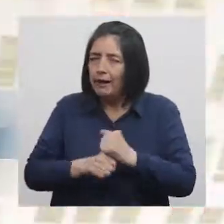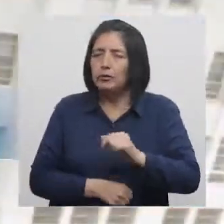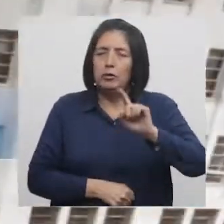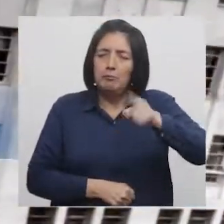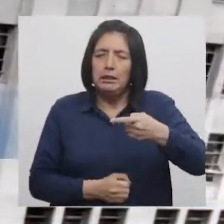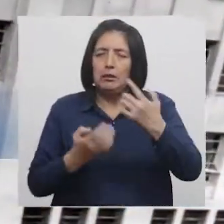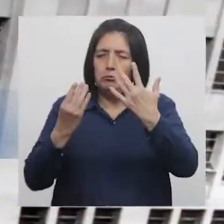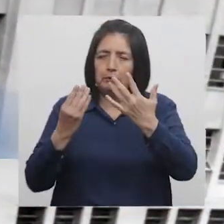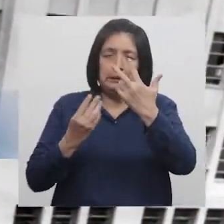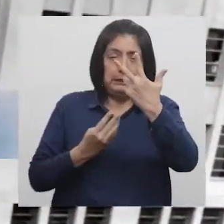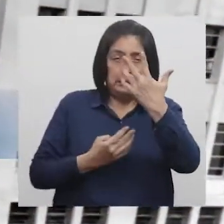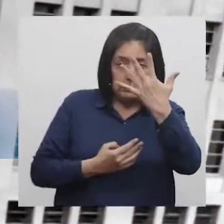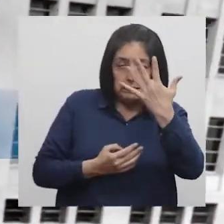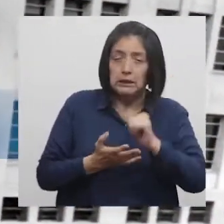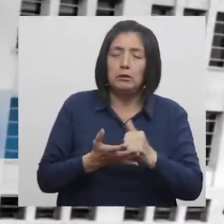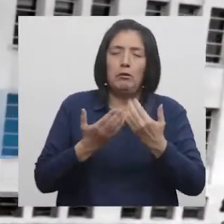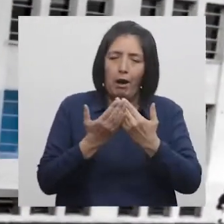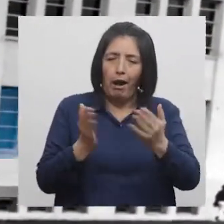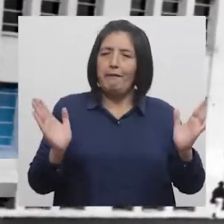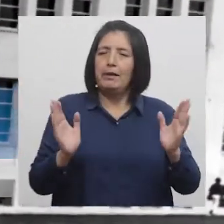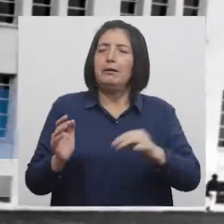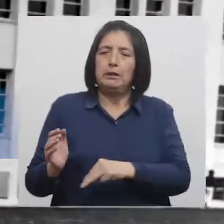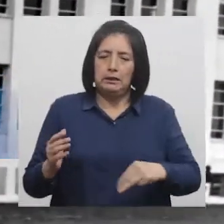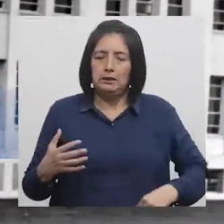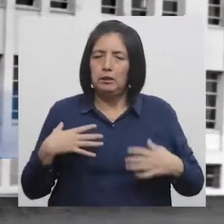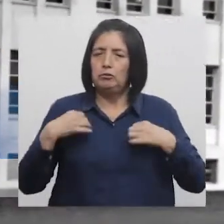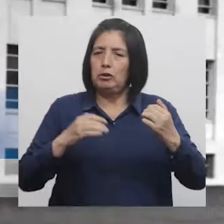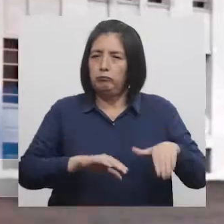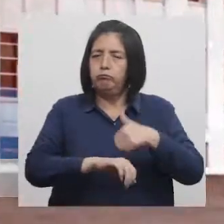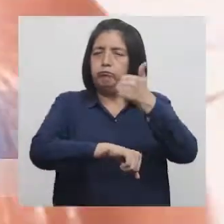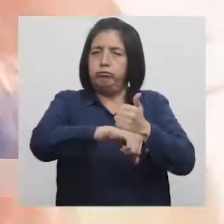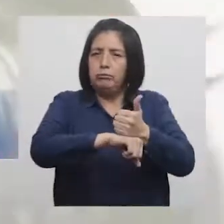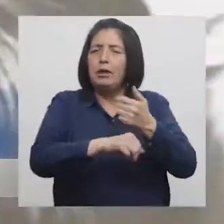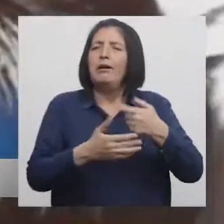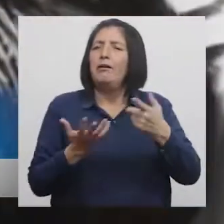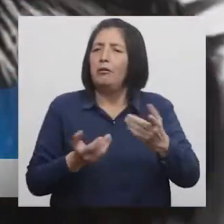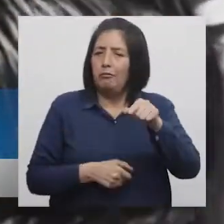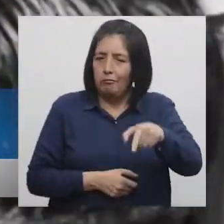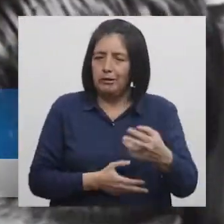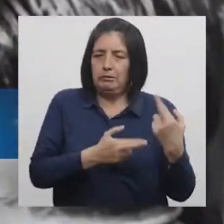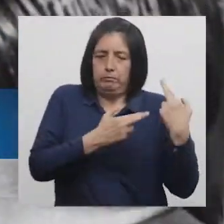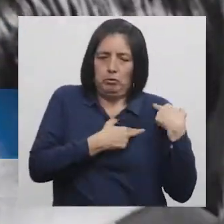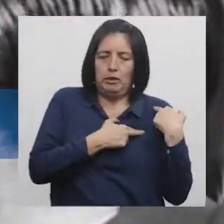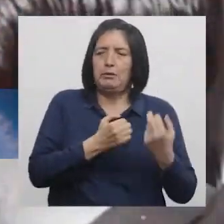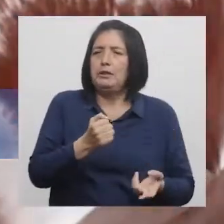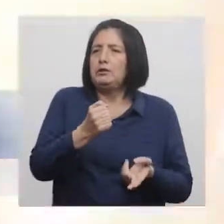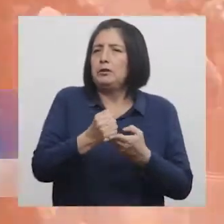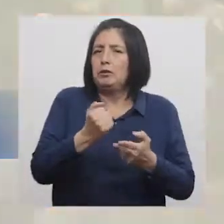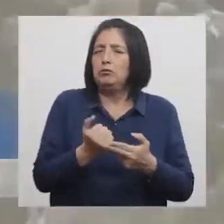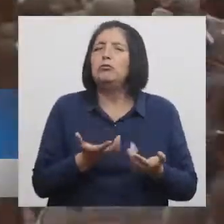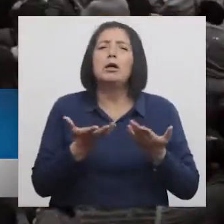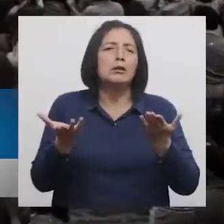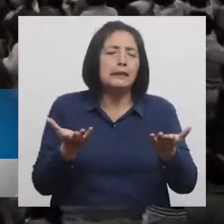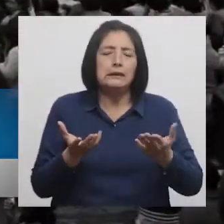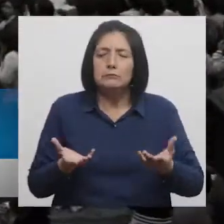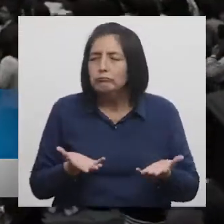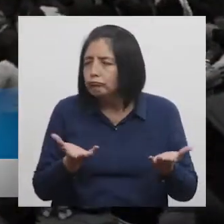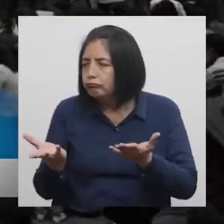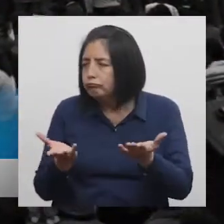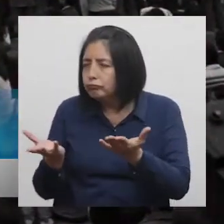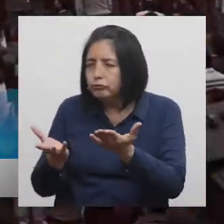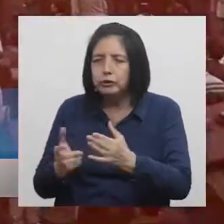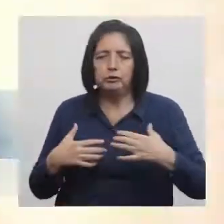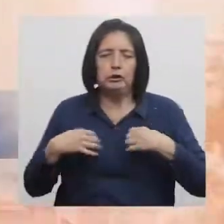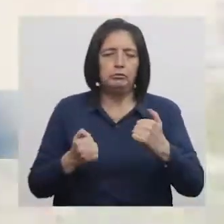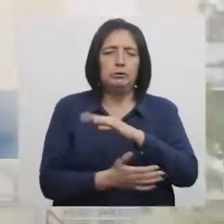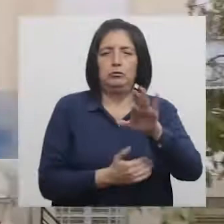se celebra la creación del Ministerio de Salud como la institución encargada de garantizar el acceso a la salud para todos los